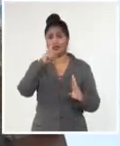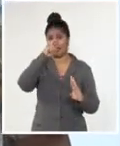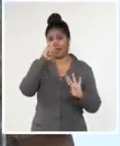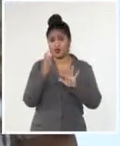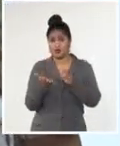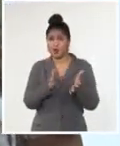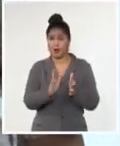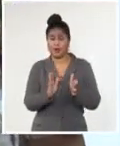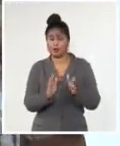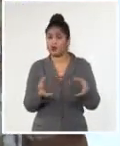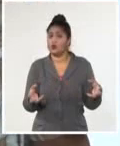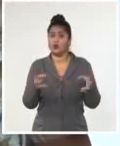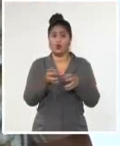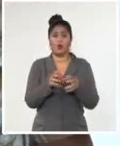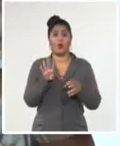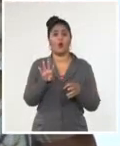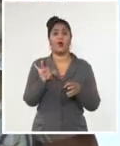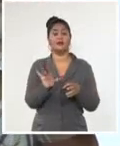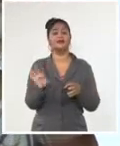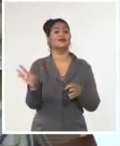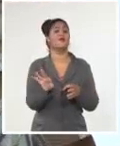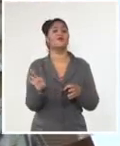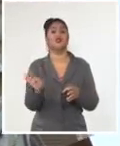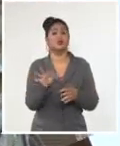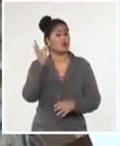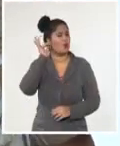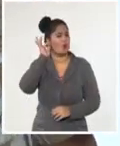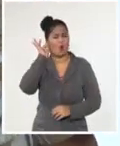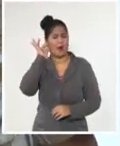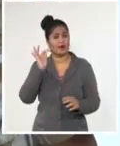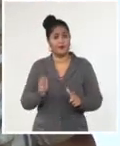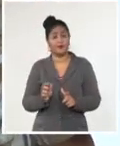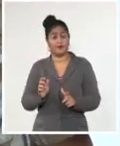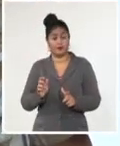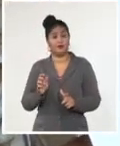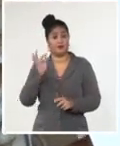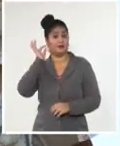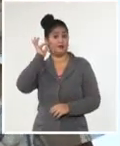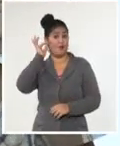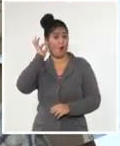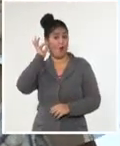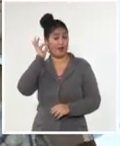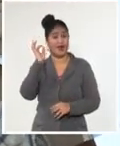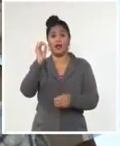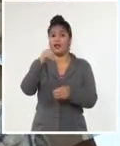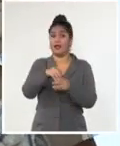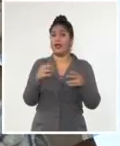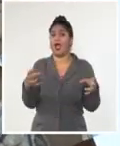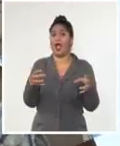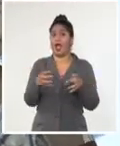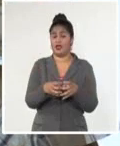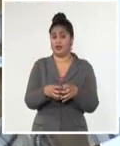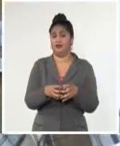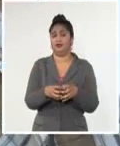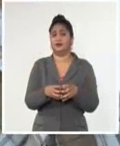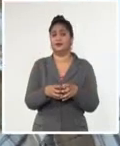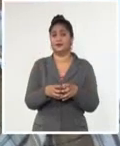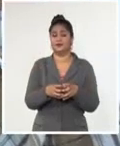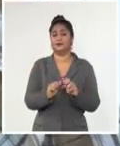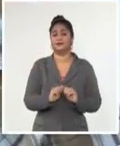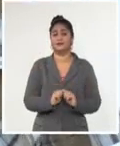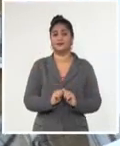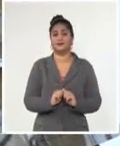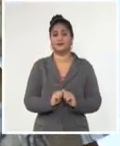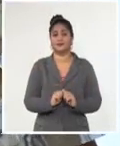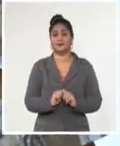el 47% mujeres allá estaban. A las